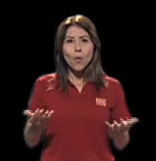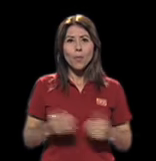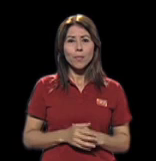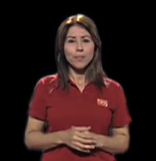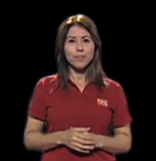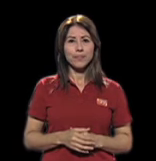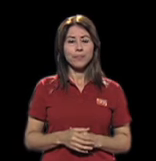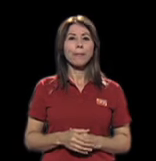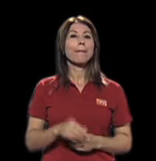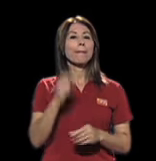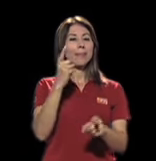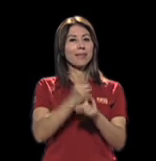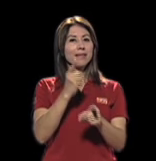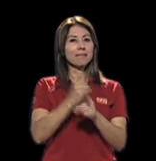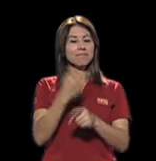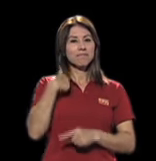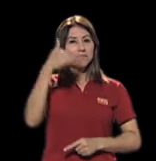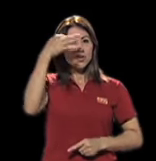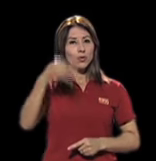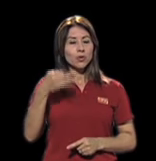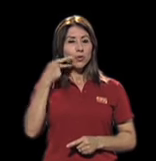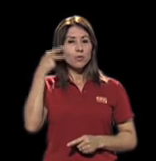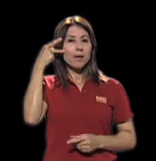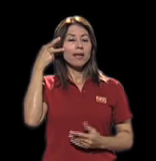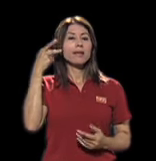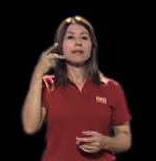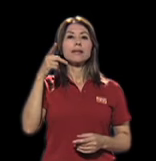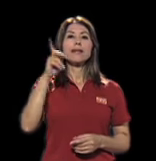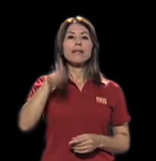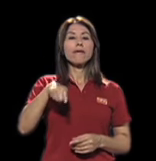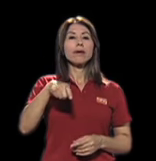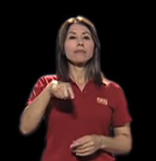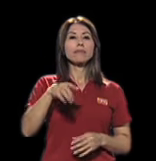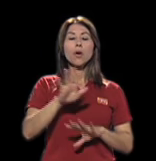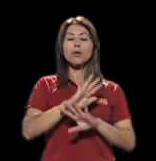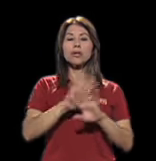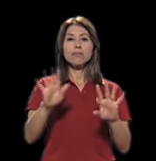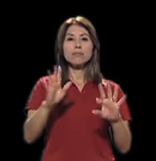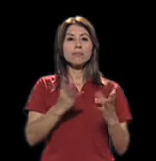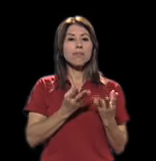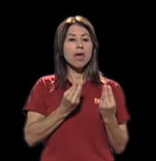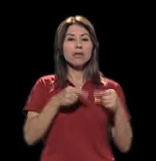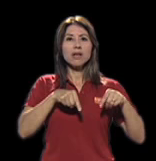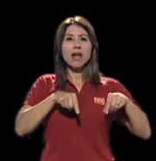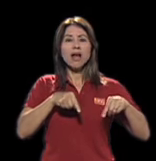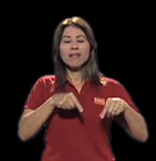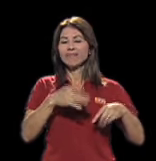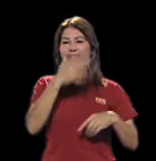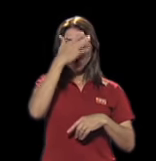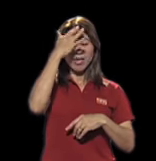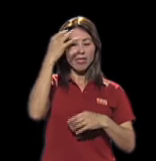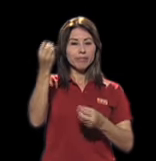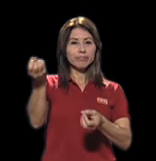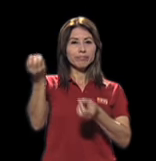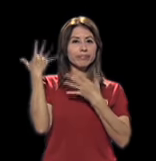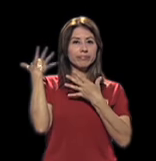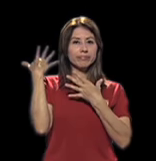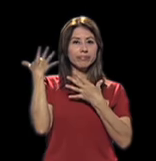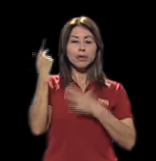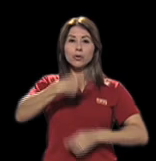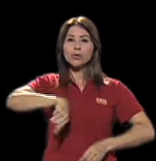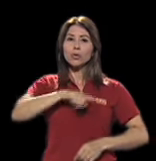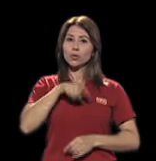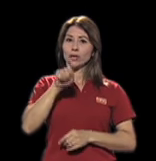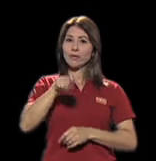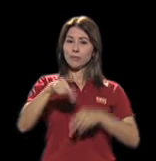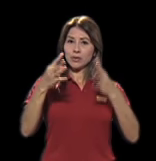Es correcto. Yo creo que los padres en ese sentido tienen que dejar a un lado los miedos. Tenemos que procurar